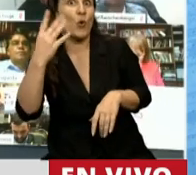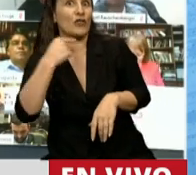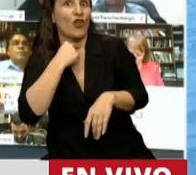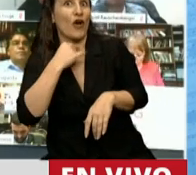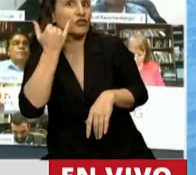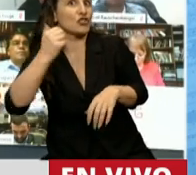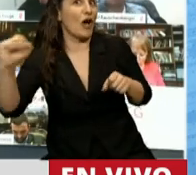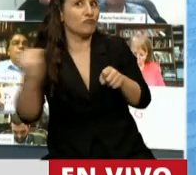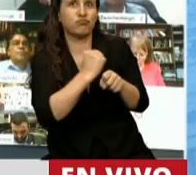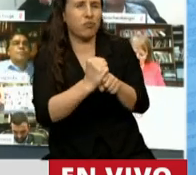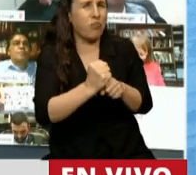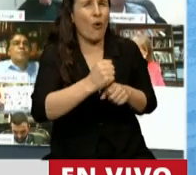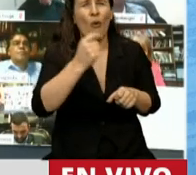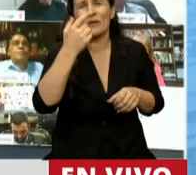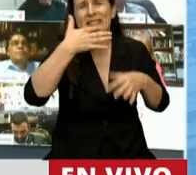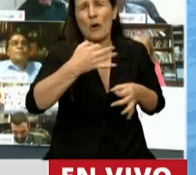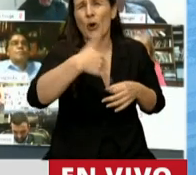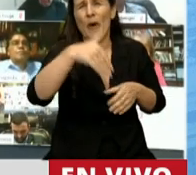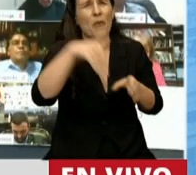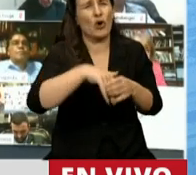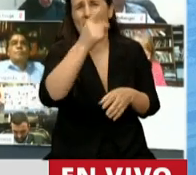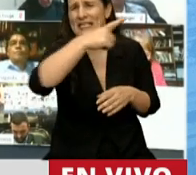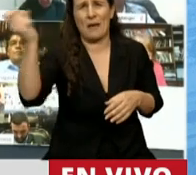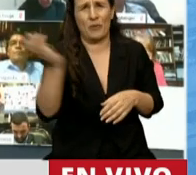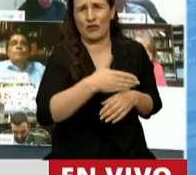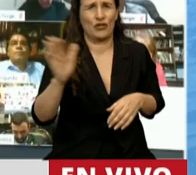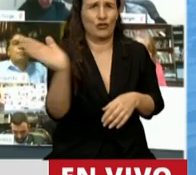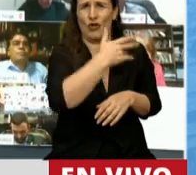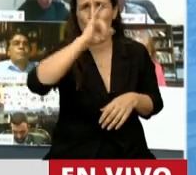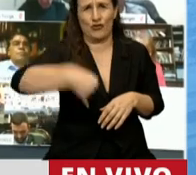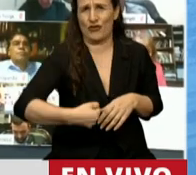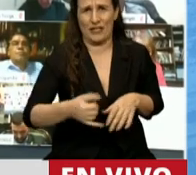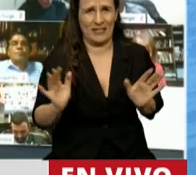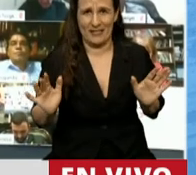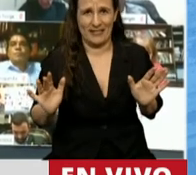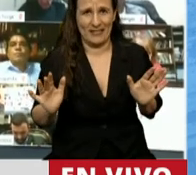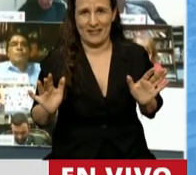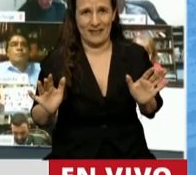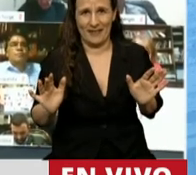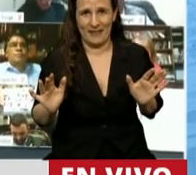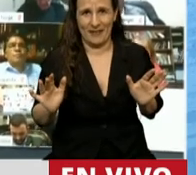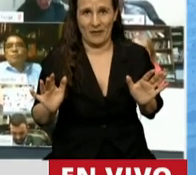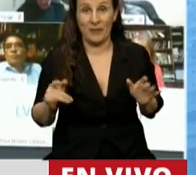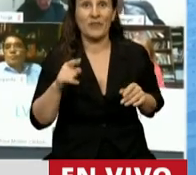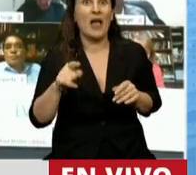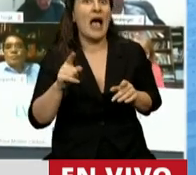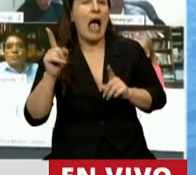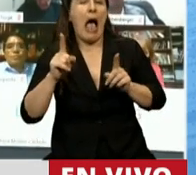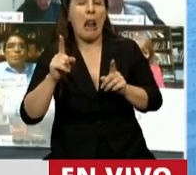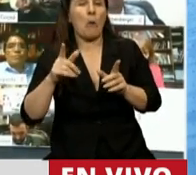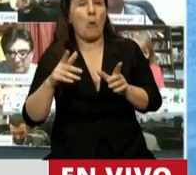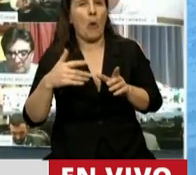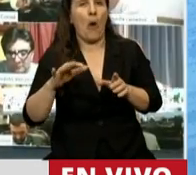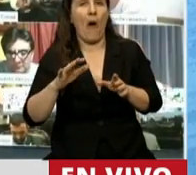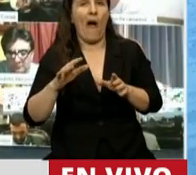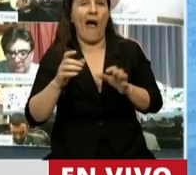sancionándola por unanimidad, dejando entre el paréntesis y con las luces apagadas los que se fueron a la banquina